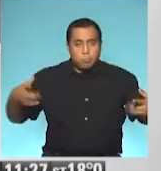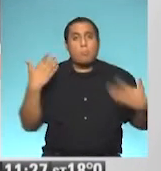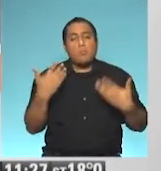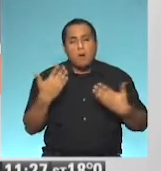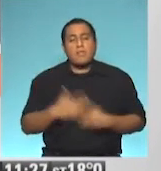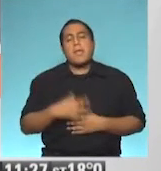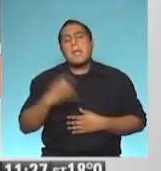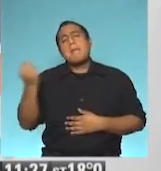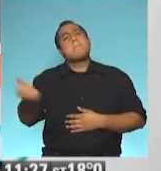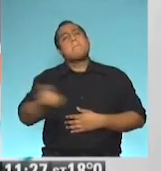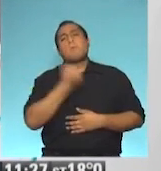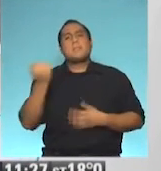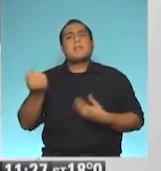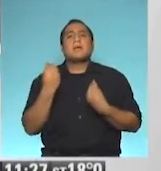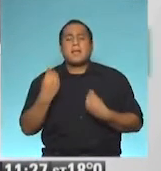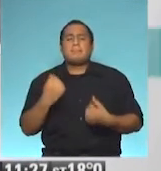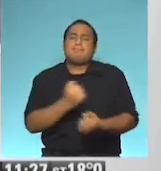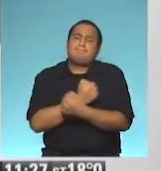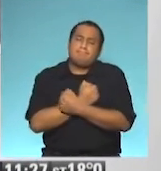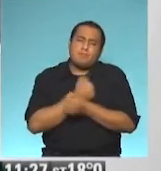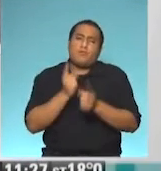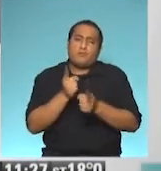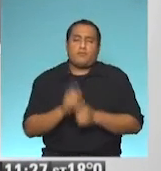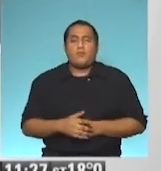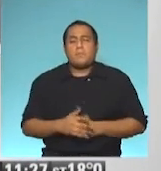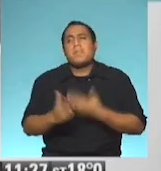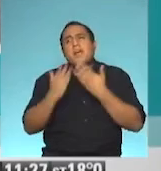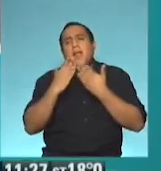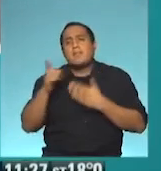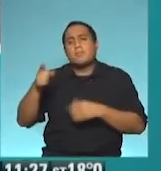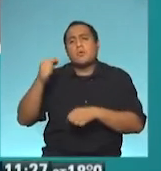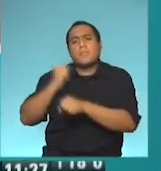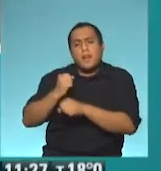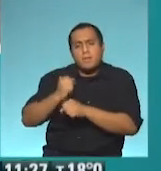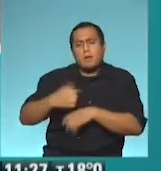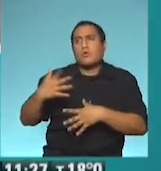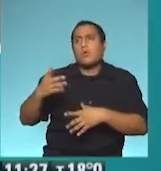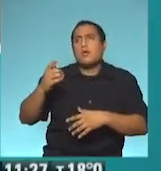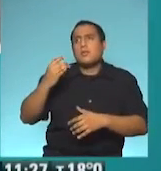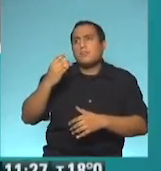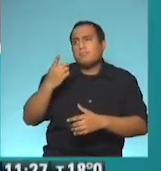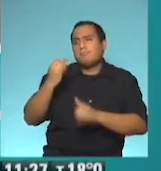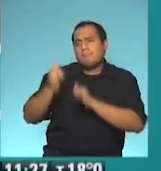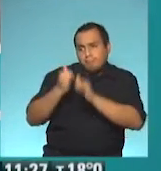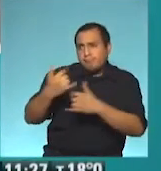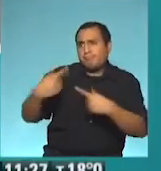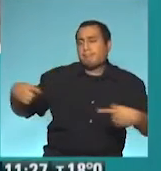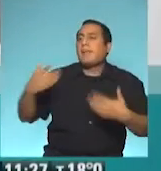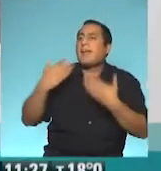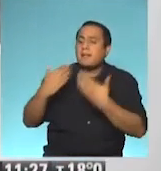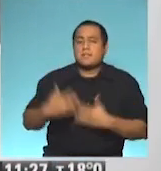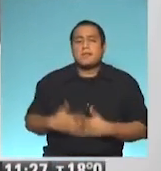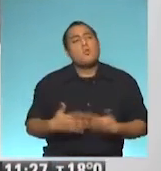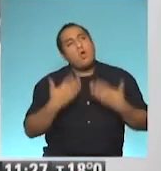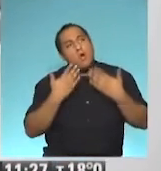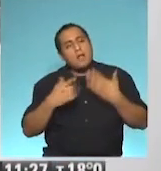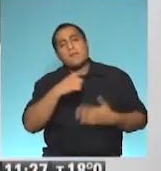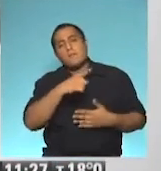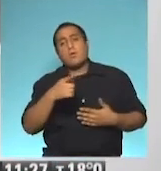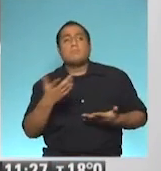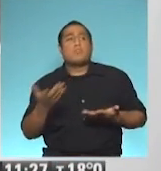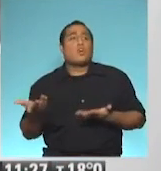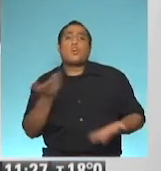esencial que es el afecto. Gracias, Adrián, por tu trabajo y por este testimonio. Bueno, no, gracias a vos y, bueno,